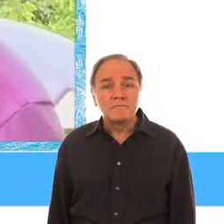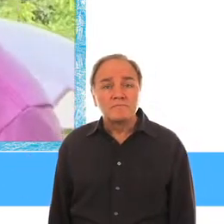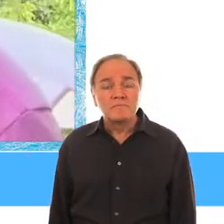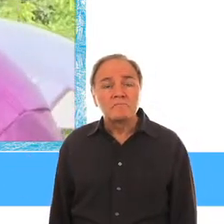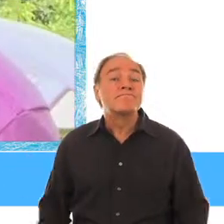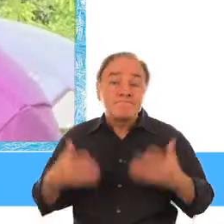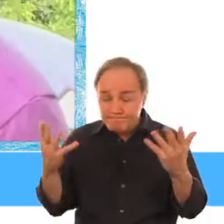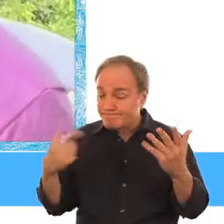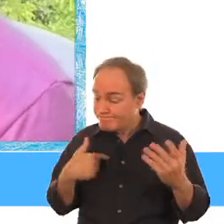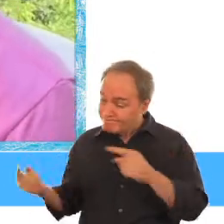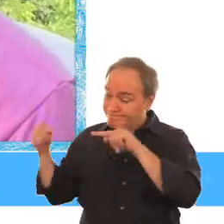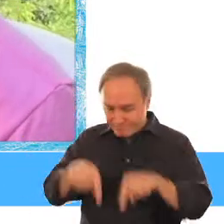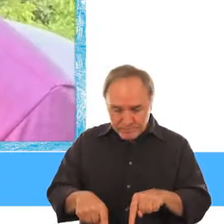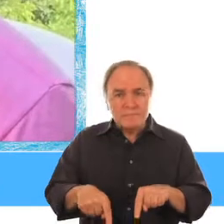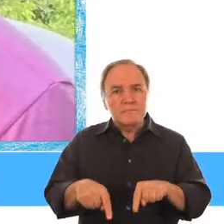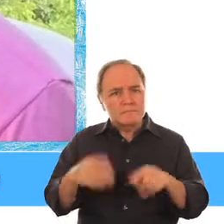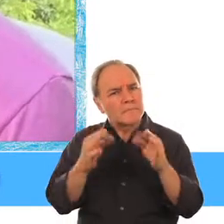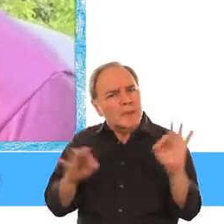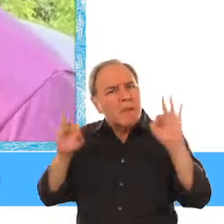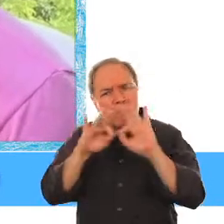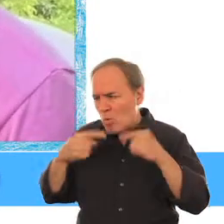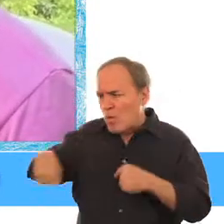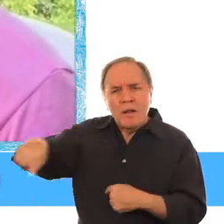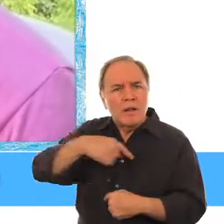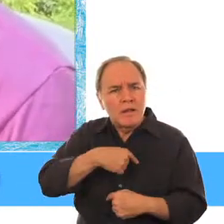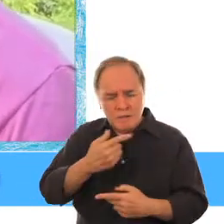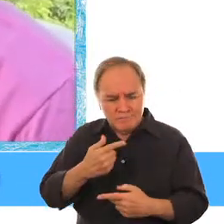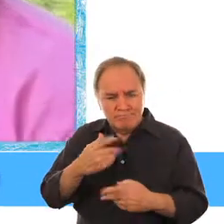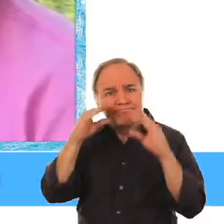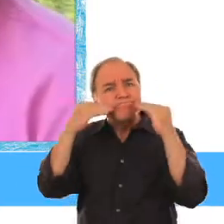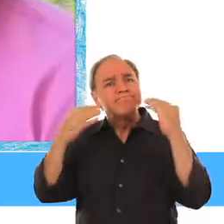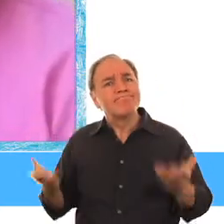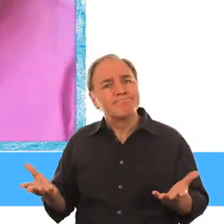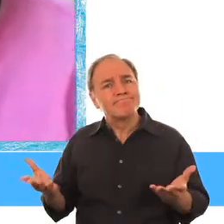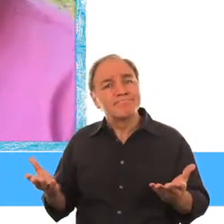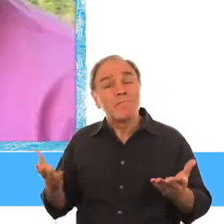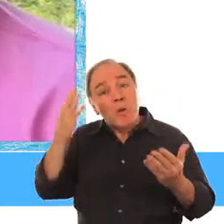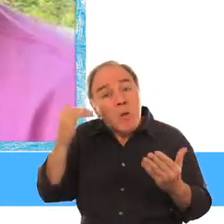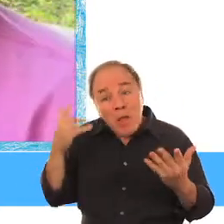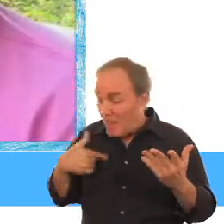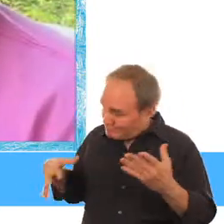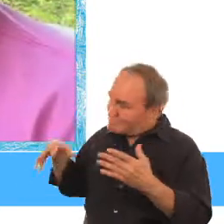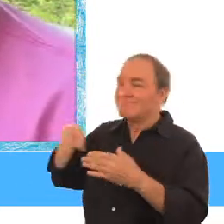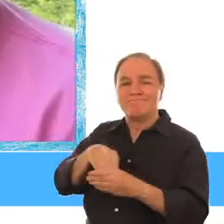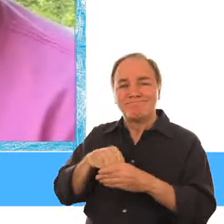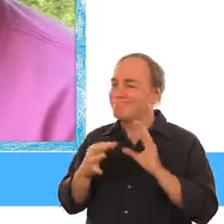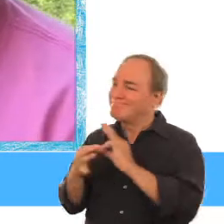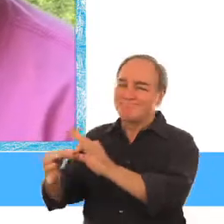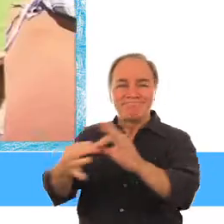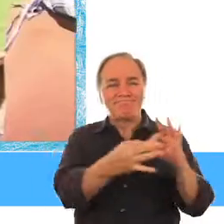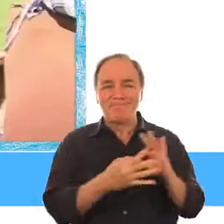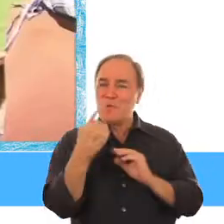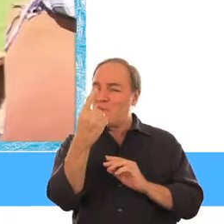Por eso, estar aquí es muy importante para nosotros Y eso nos hace muy felices Porque estamos incluidos en la sociedad